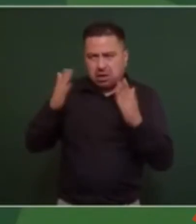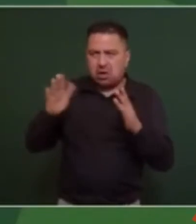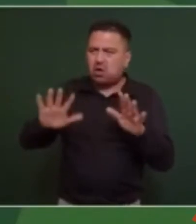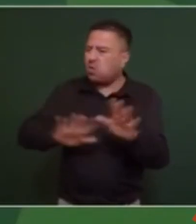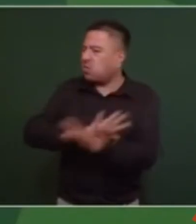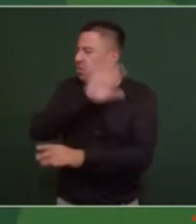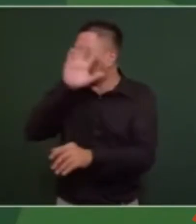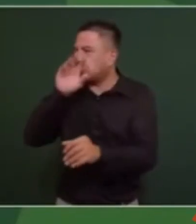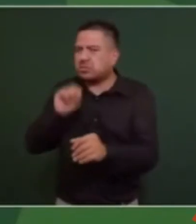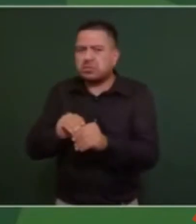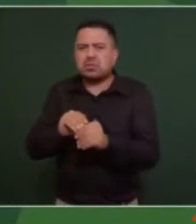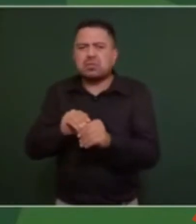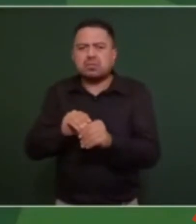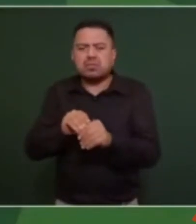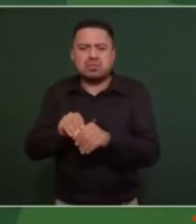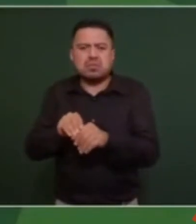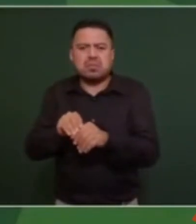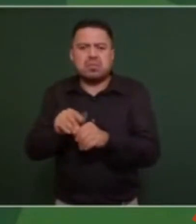en diciembre